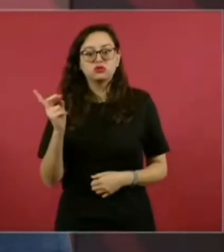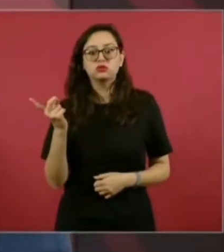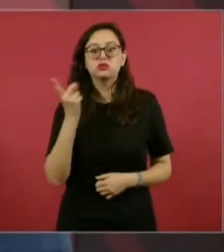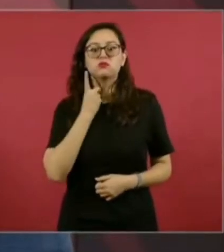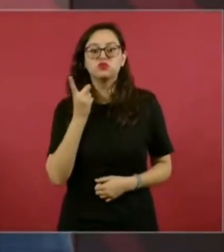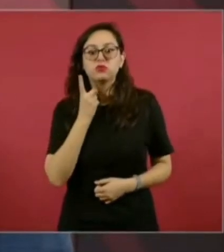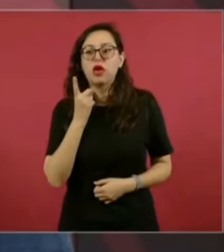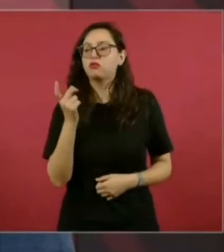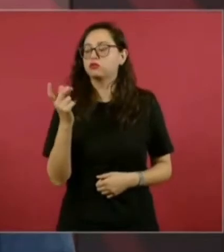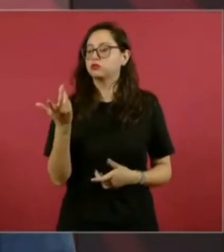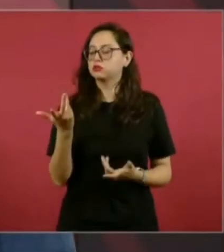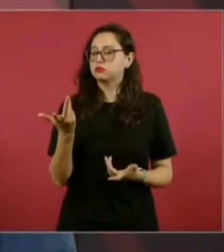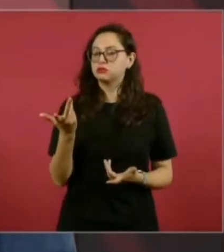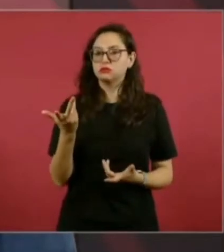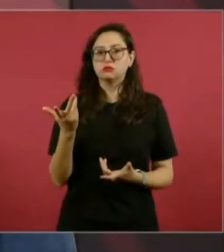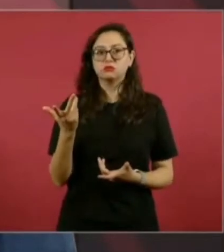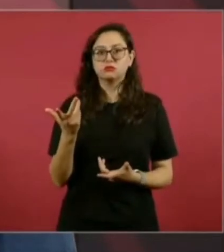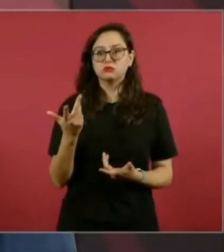de todos los partidos.